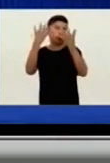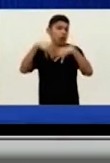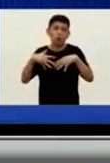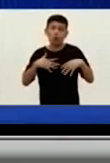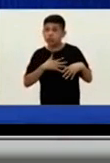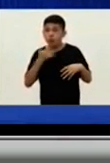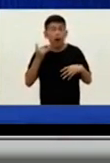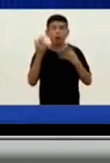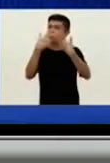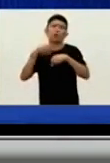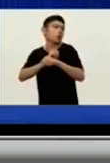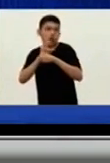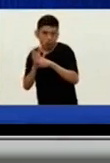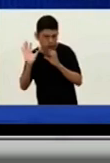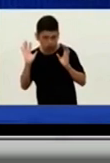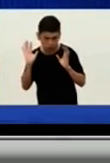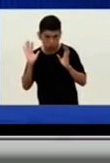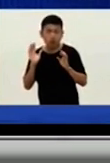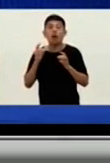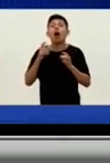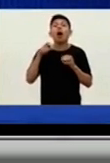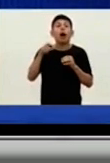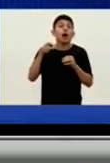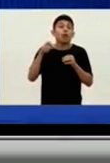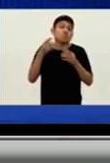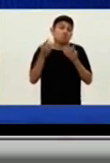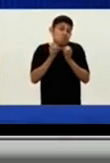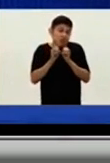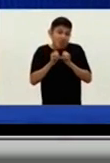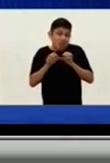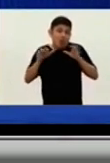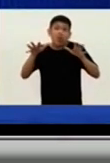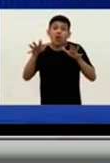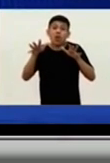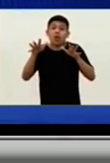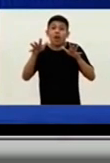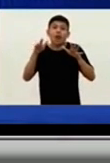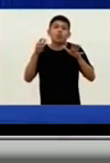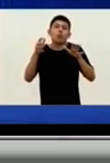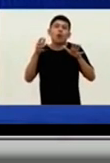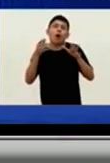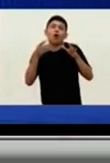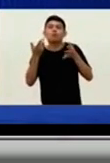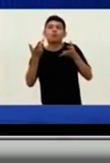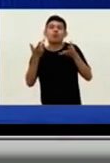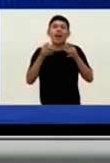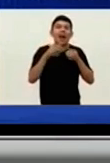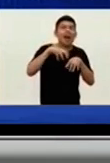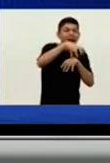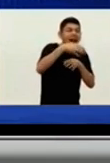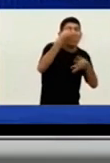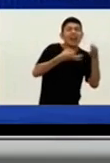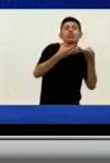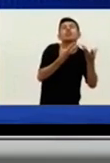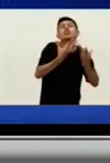Como siempre en medicina, la clínica es soberana, la epidemiología también, y el laboratorio es una herramienta más. Entonces,